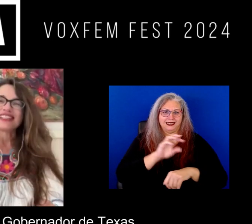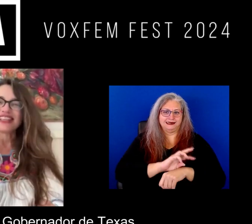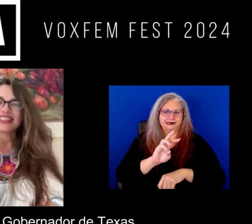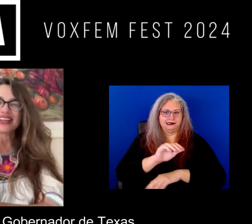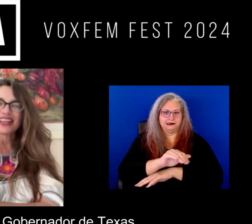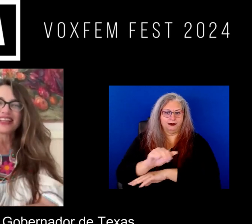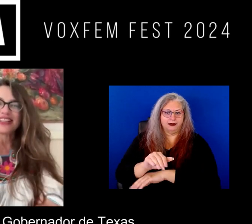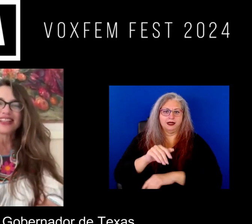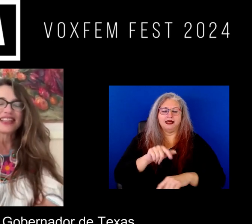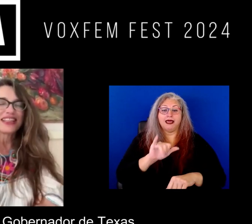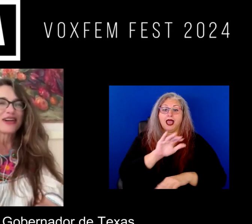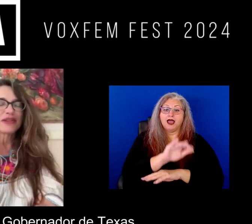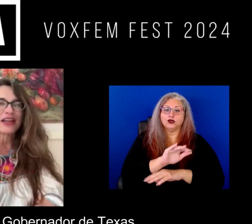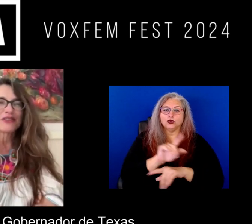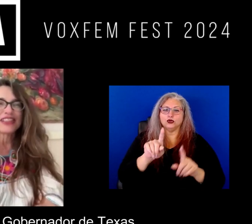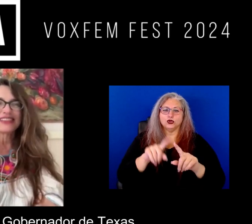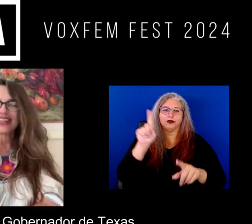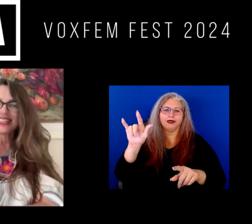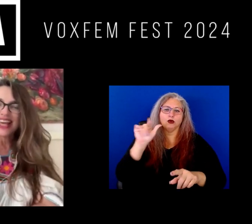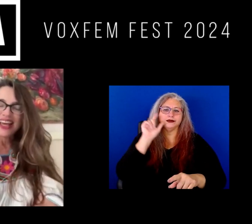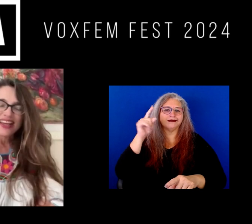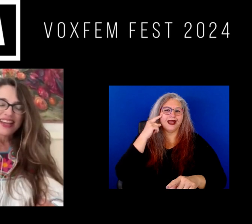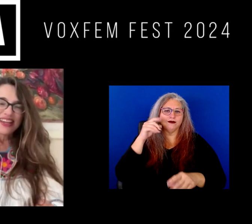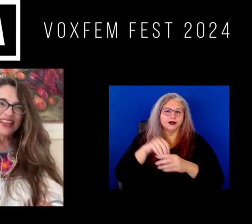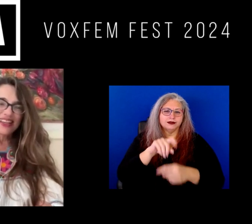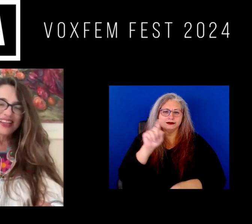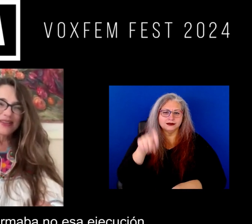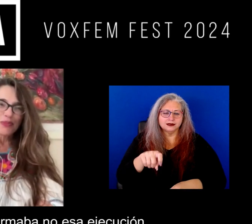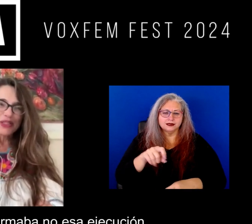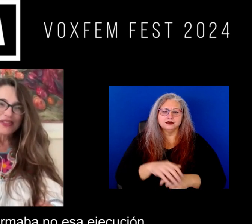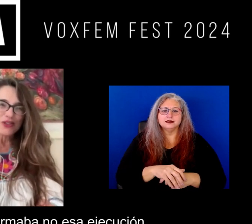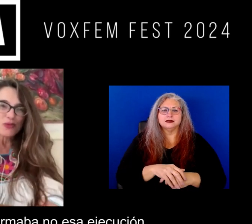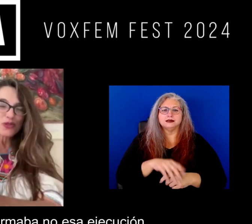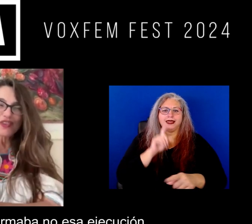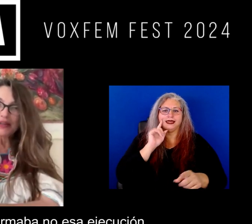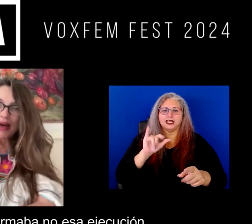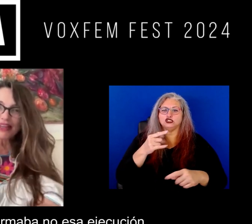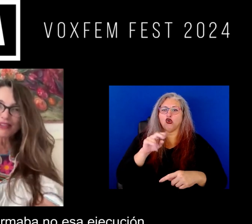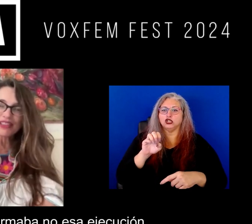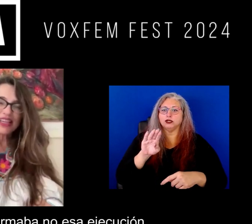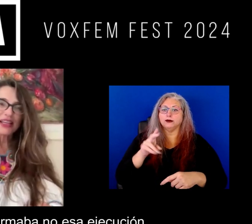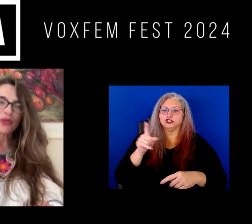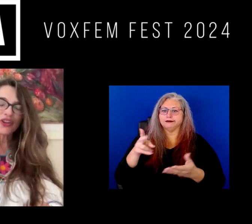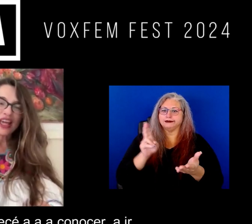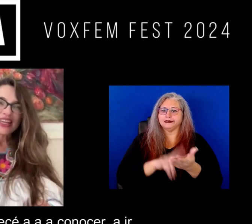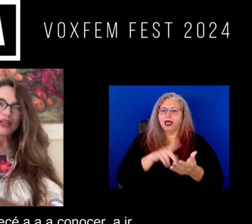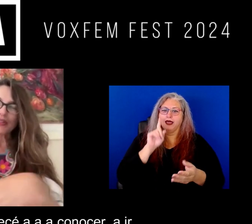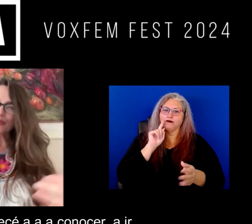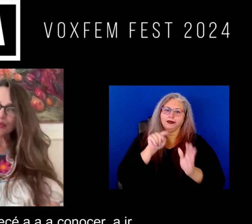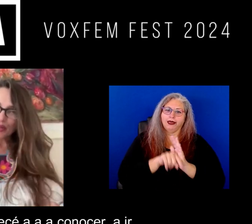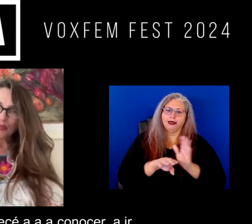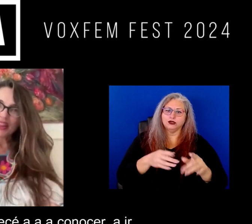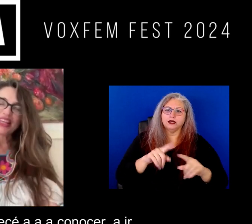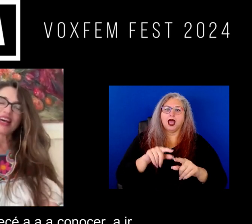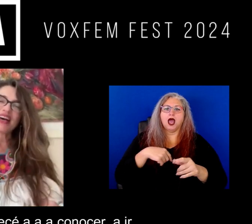¿no? A las seis de la tarde el que era gobernador de Texas, pues George Bush firmaba, ¿no? Esa ejecución. Y